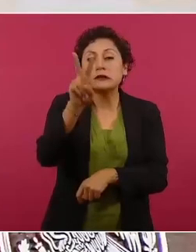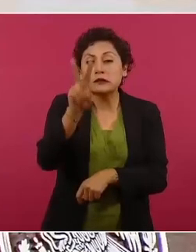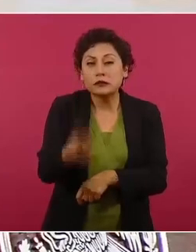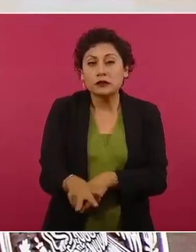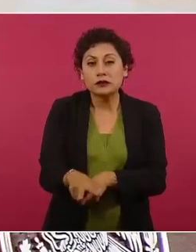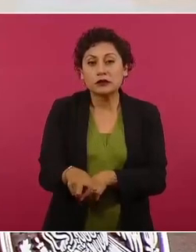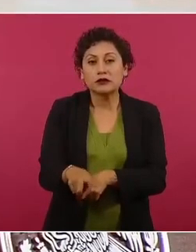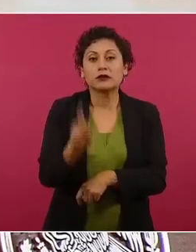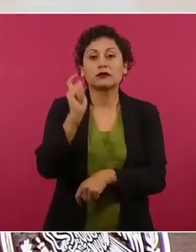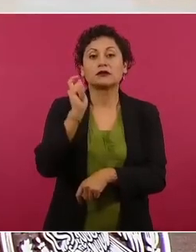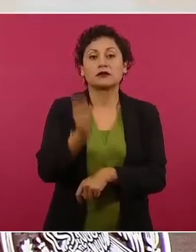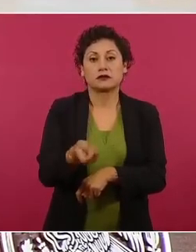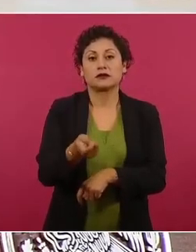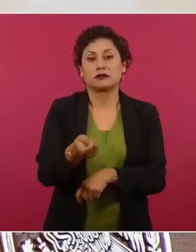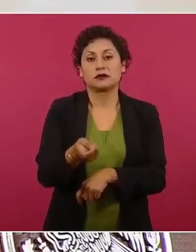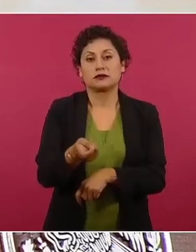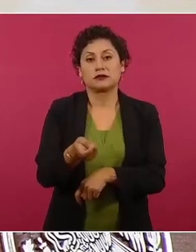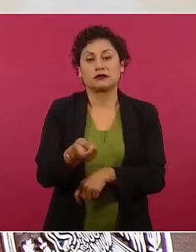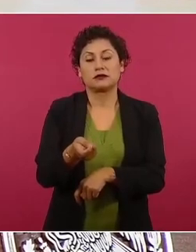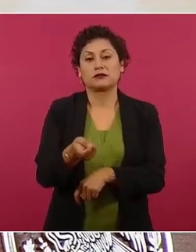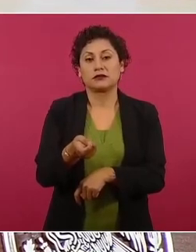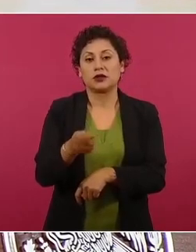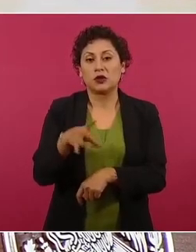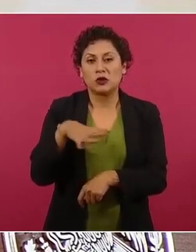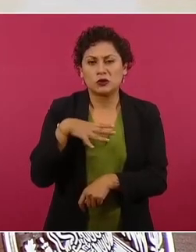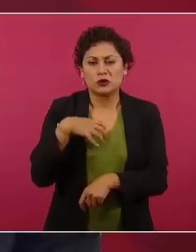y mucho riesgo.